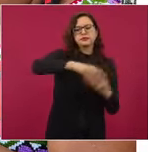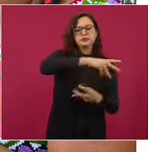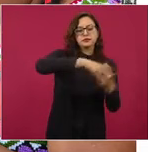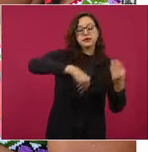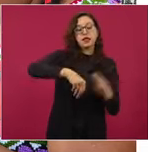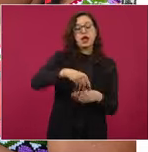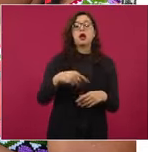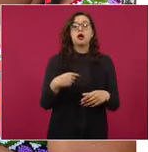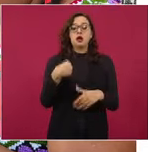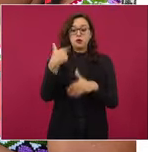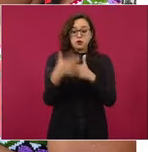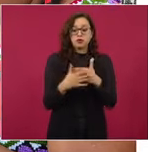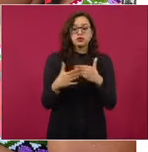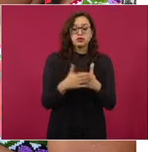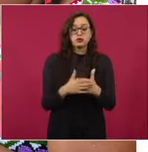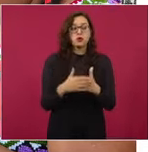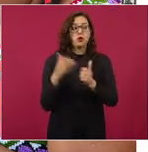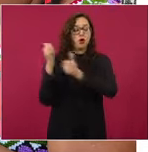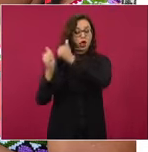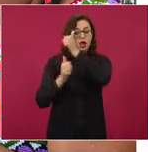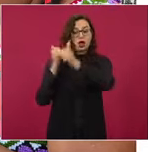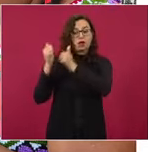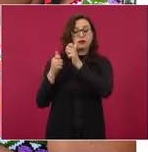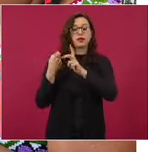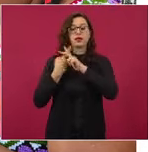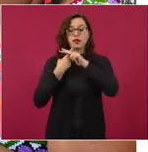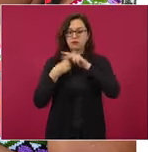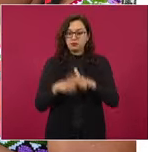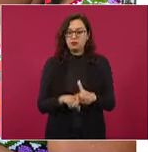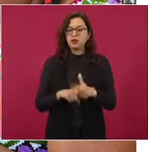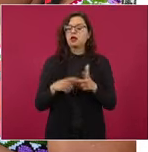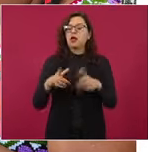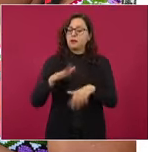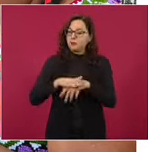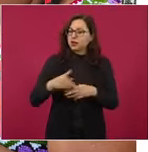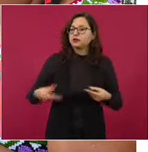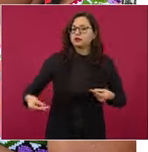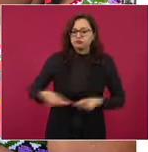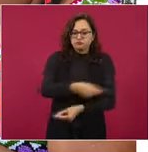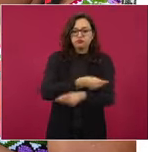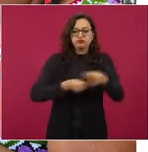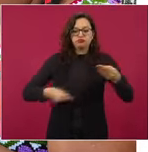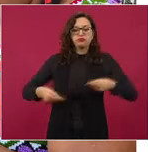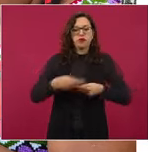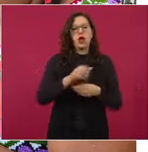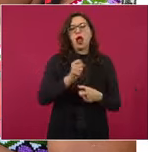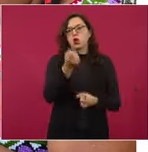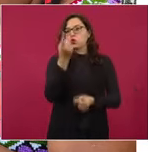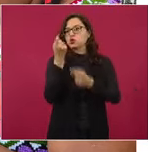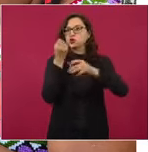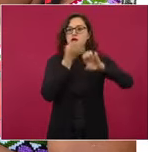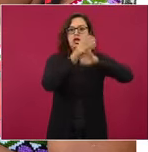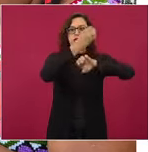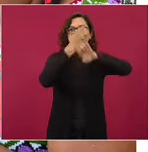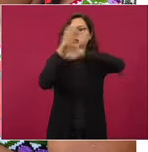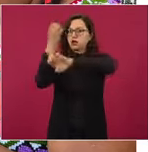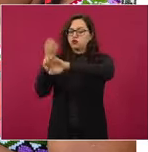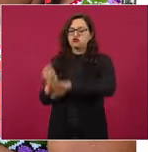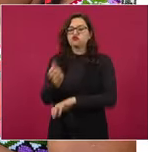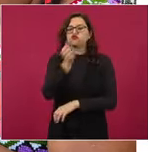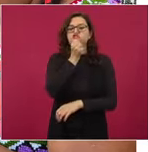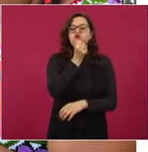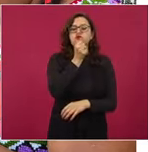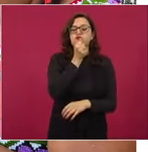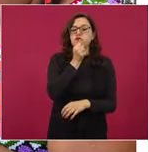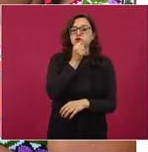de abril para los beneficiarios y en los estados que no haya elección